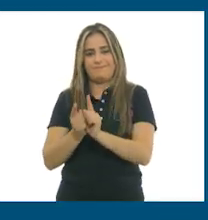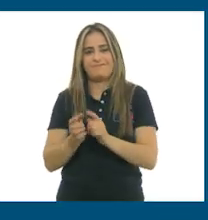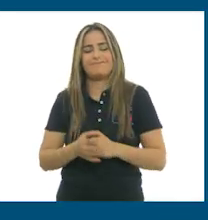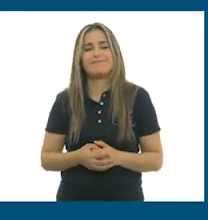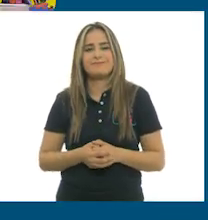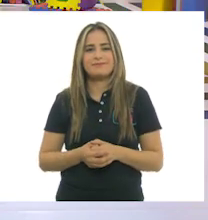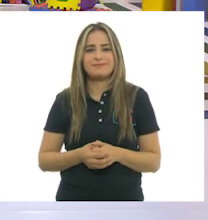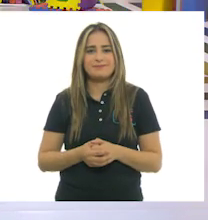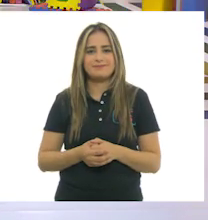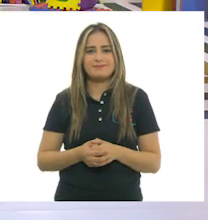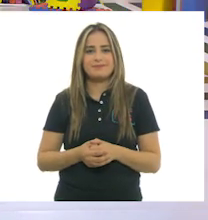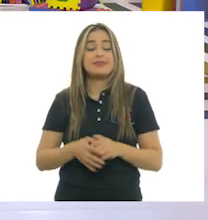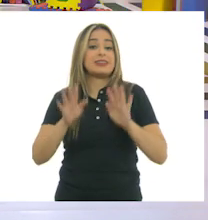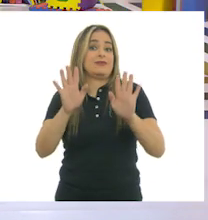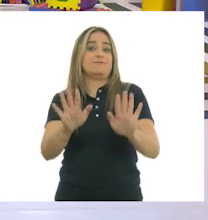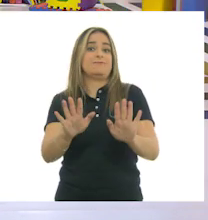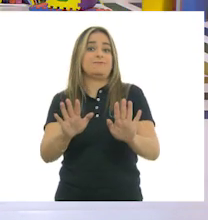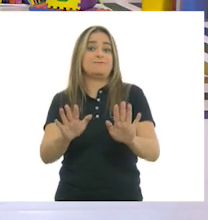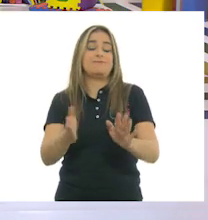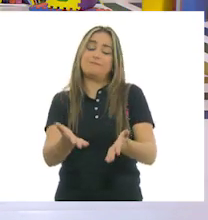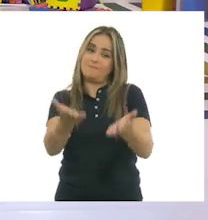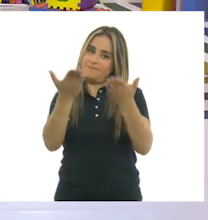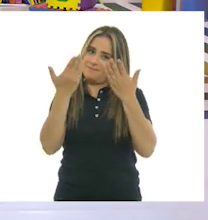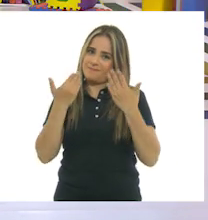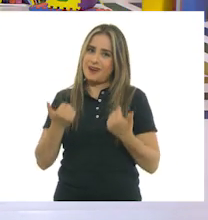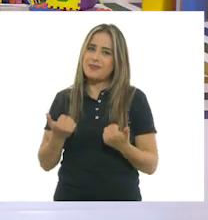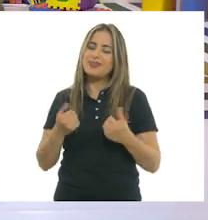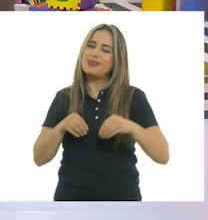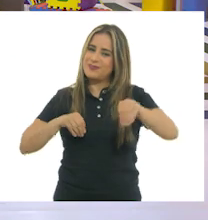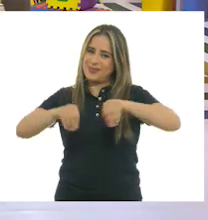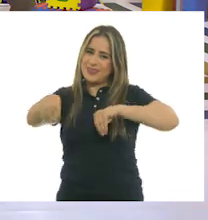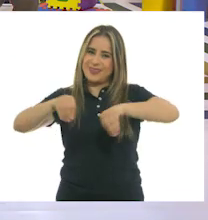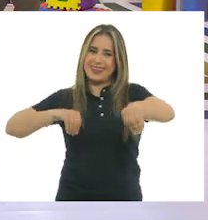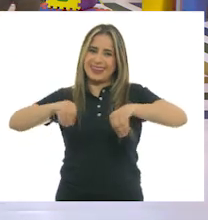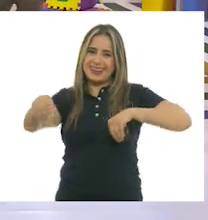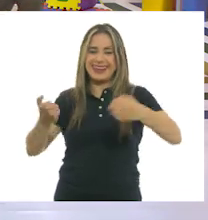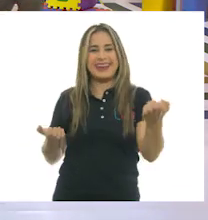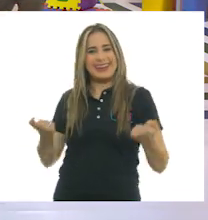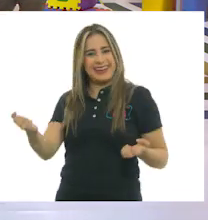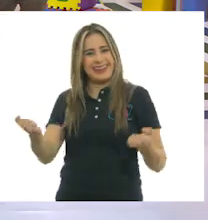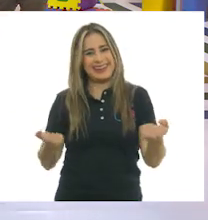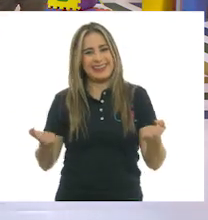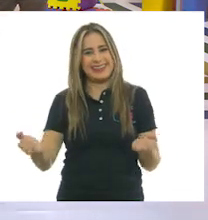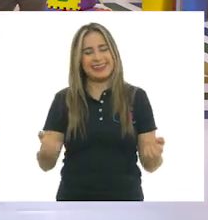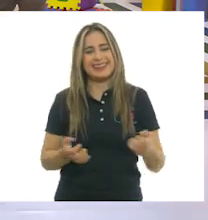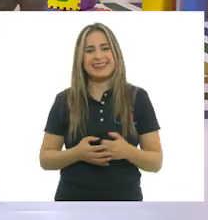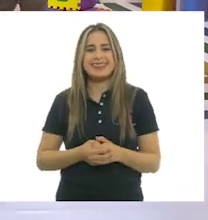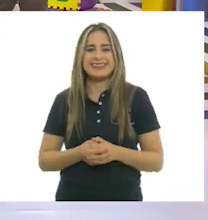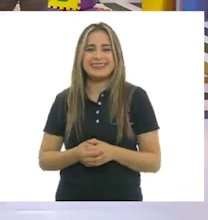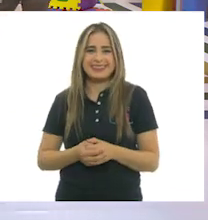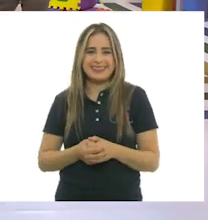Y ahora sí, ha llegado el momento de movernos.